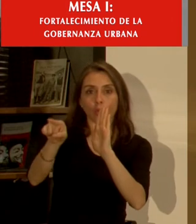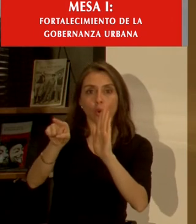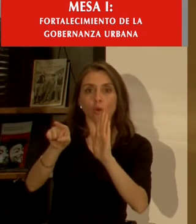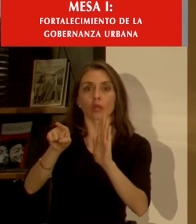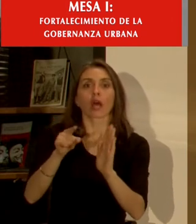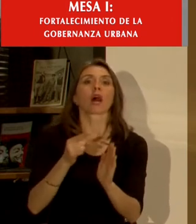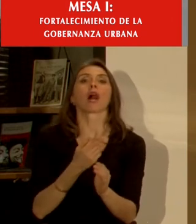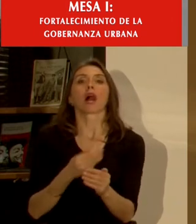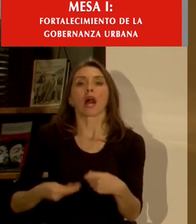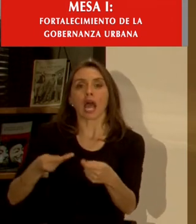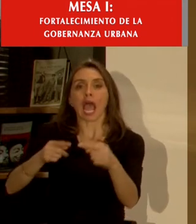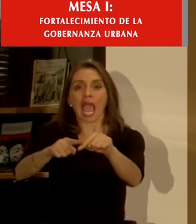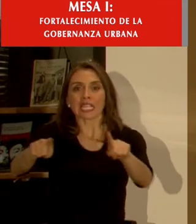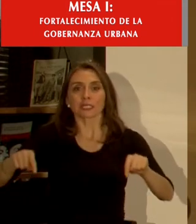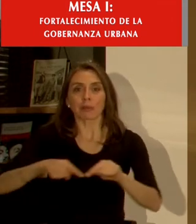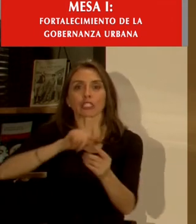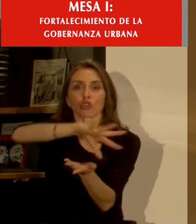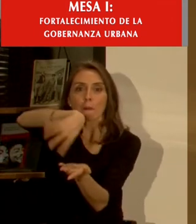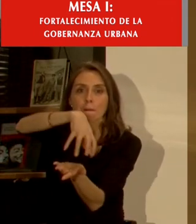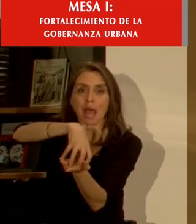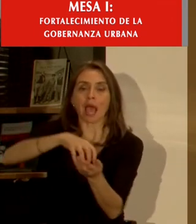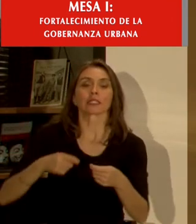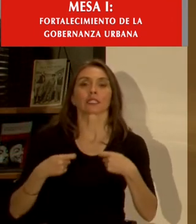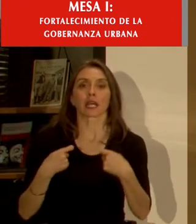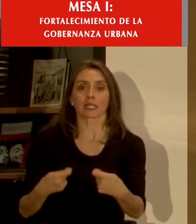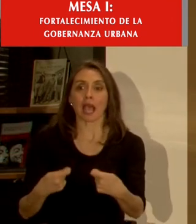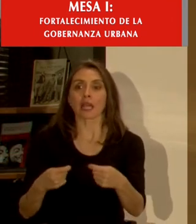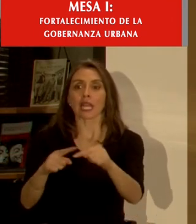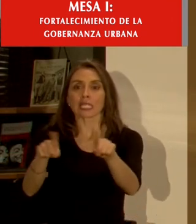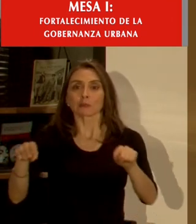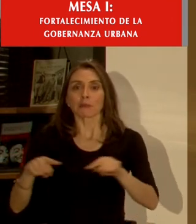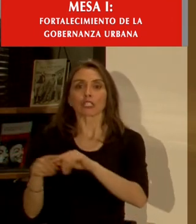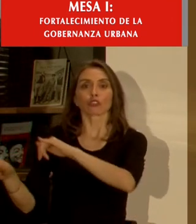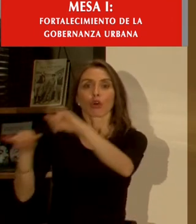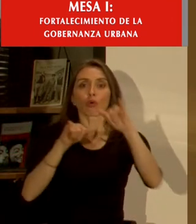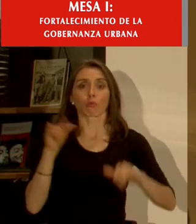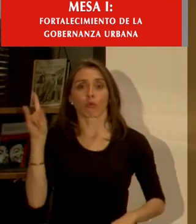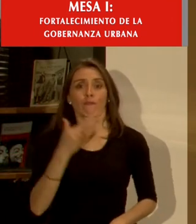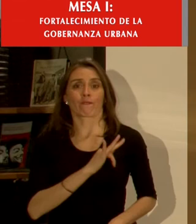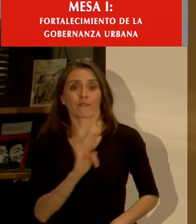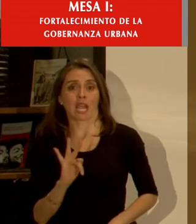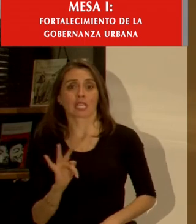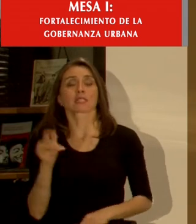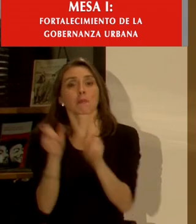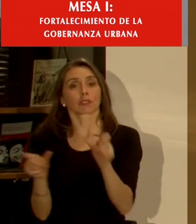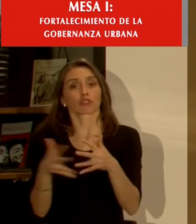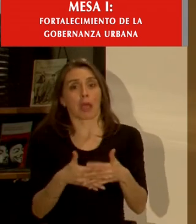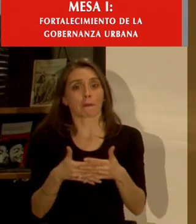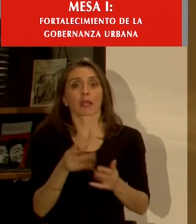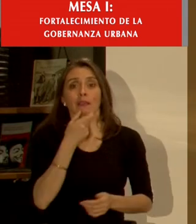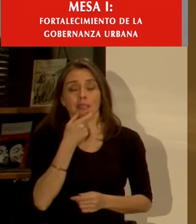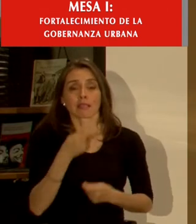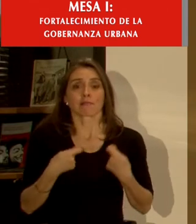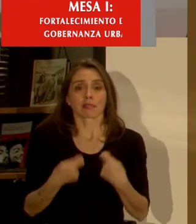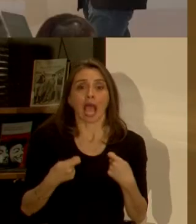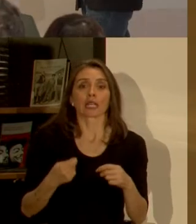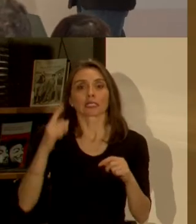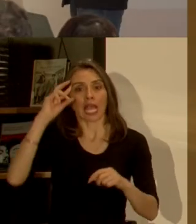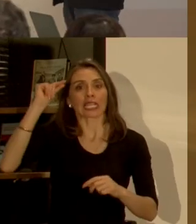subsidio la mantención de espacios comunes vamos a tener que gastar mucha plata como Estado en subsidiar estos espacios comunes lo que han hecho los franceses los norteamericanos los ingleses